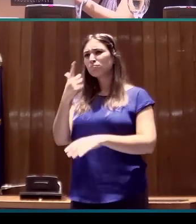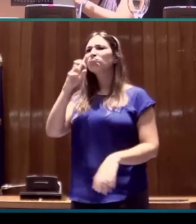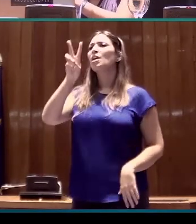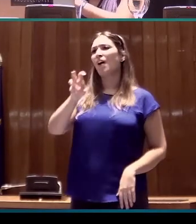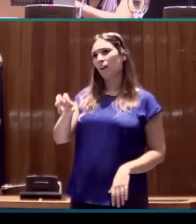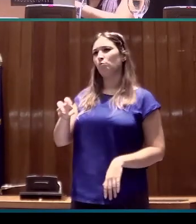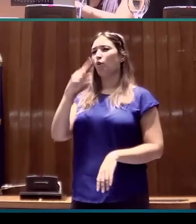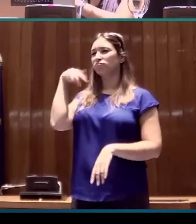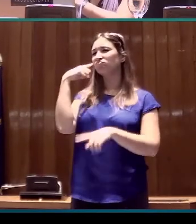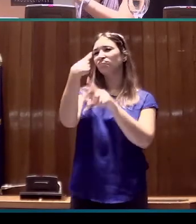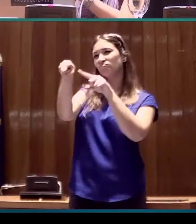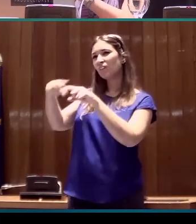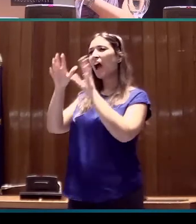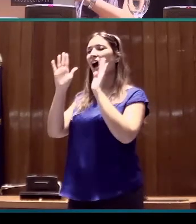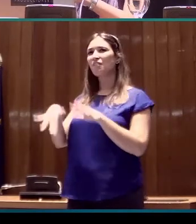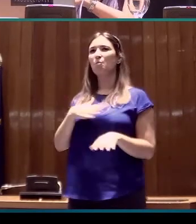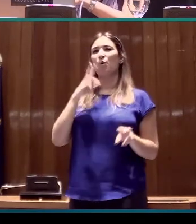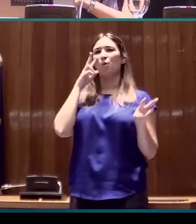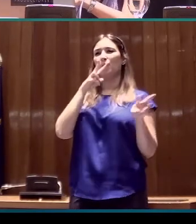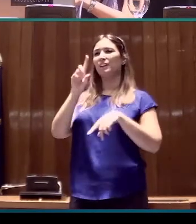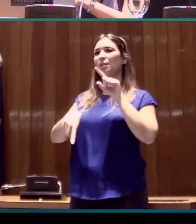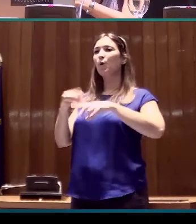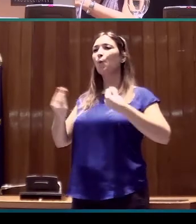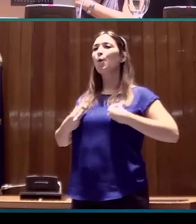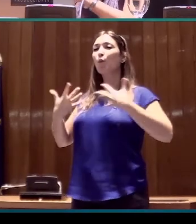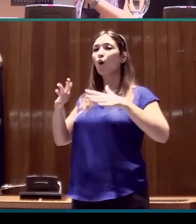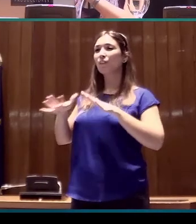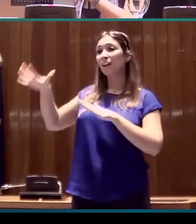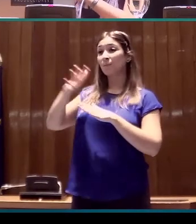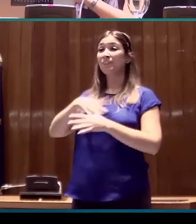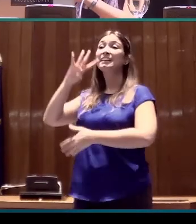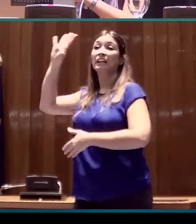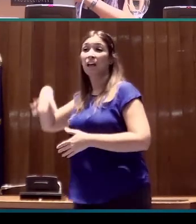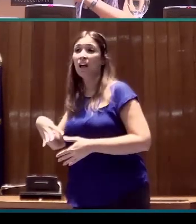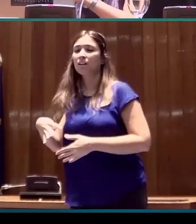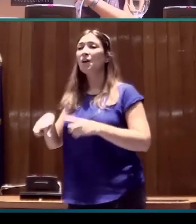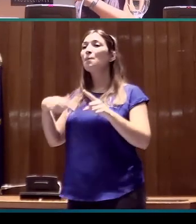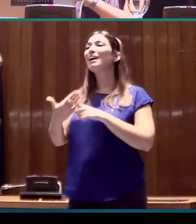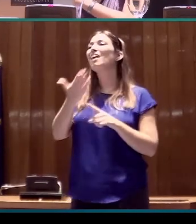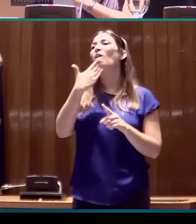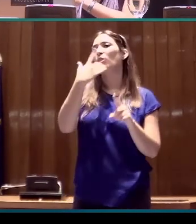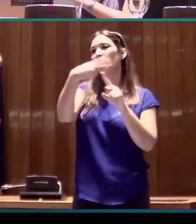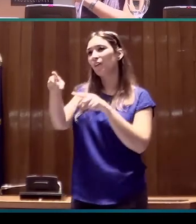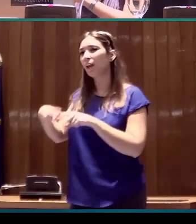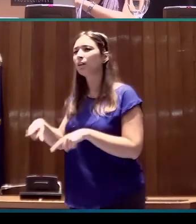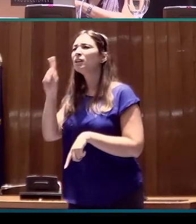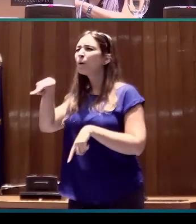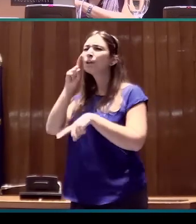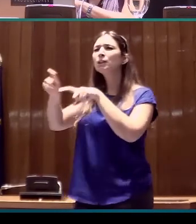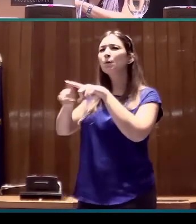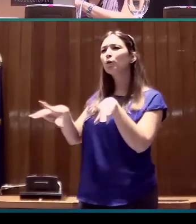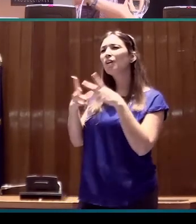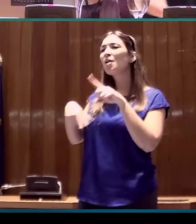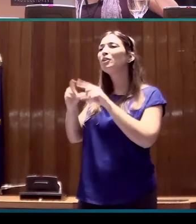equilibrada de la variación tanto geográfica del territorio catalán, generacional, social, pero también de